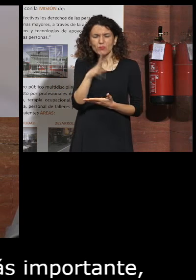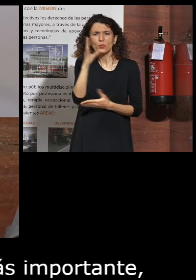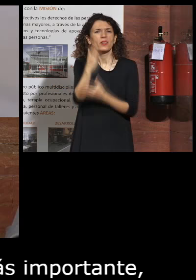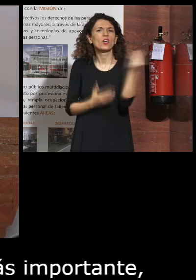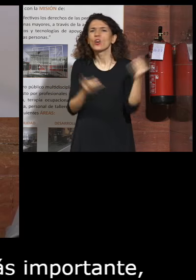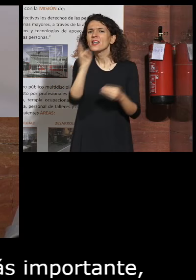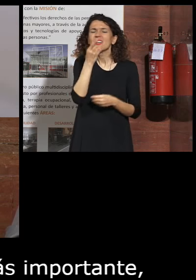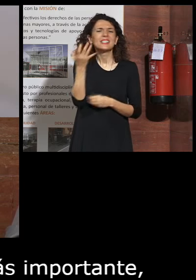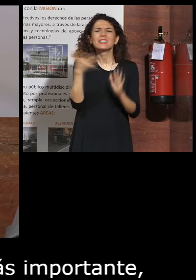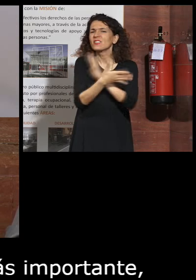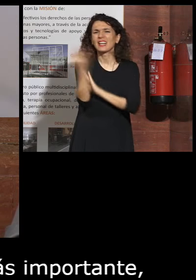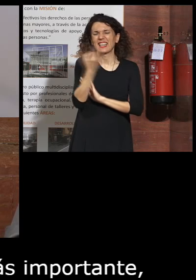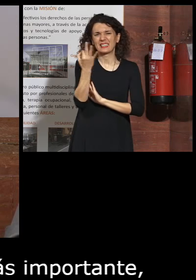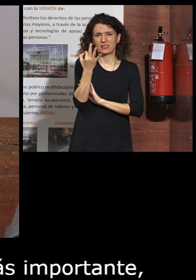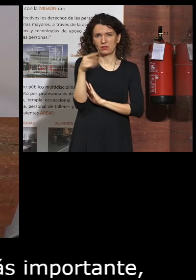que es